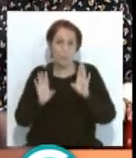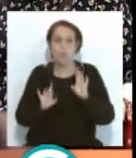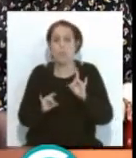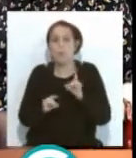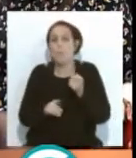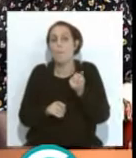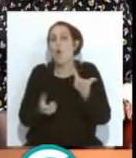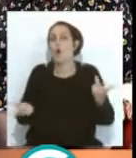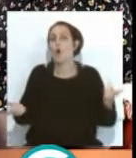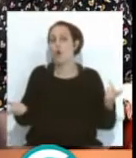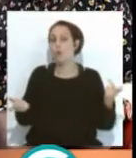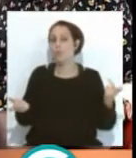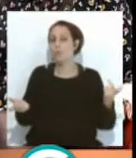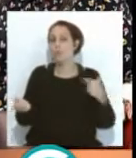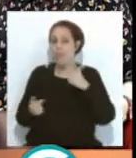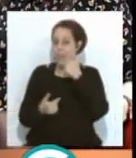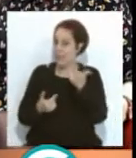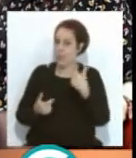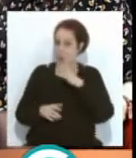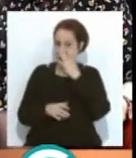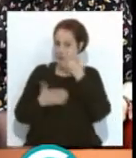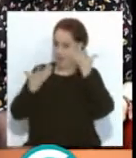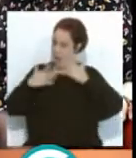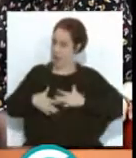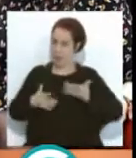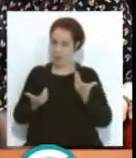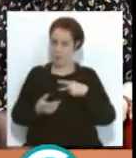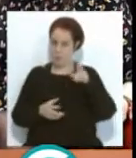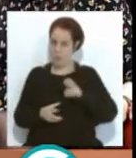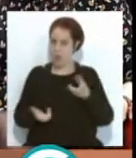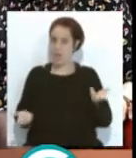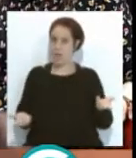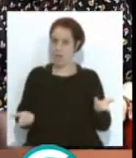poquito de lo que ha dicho, que es carnaval y que merece la pena.